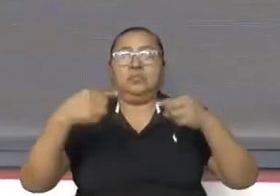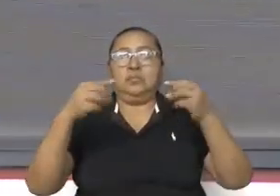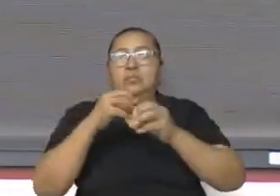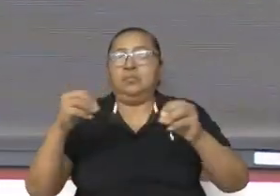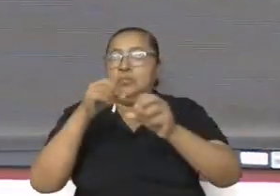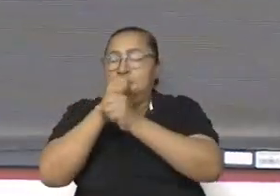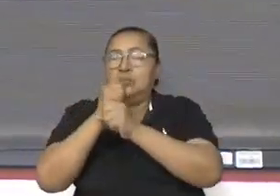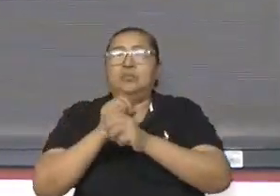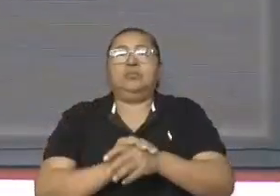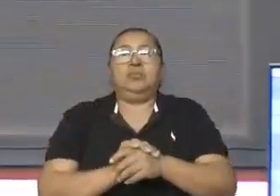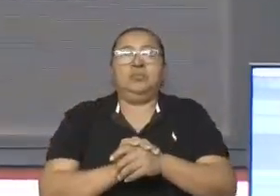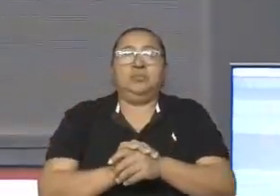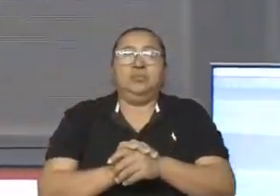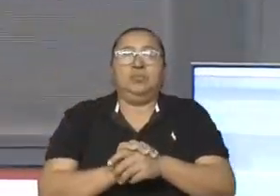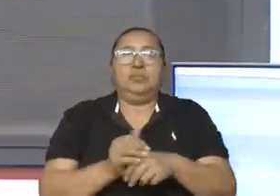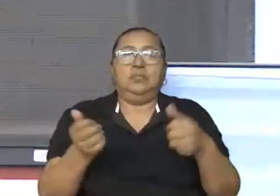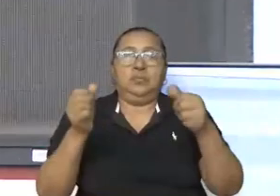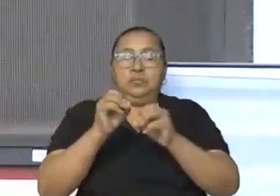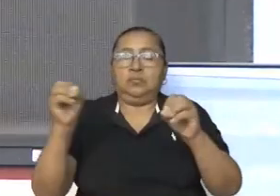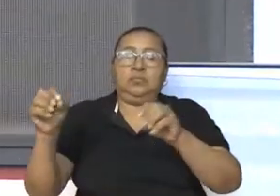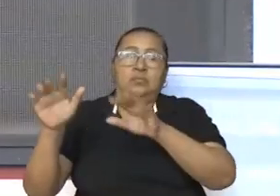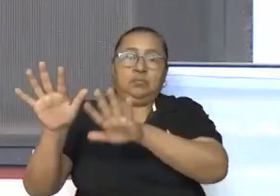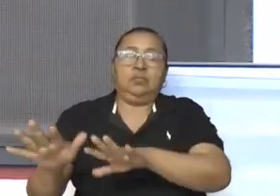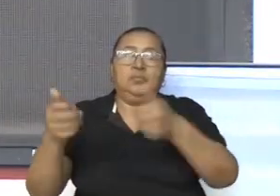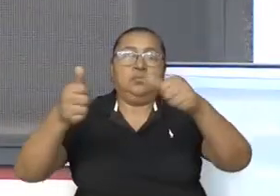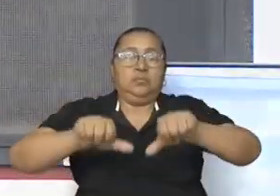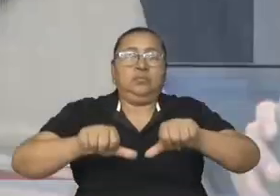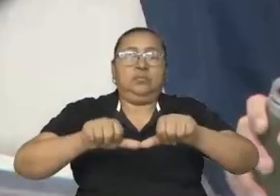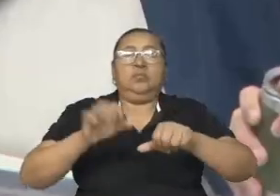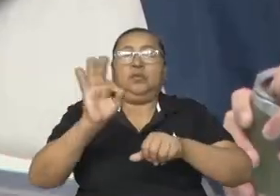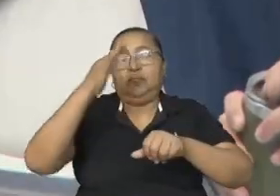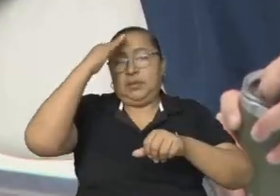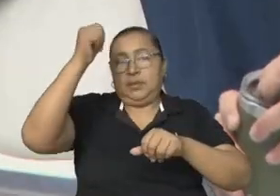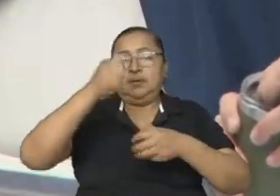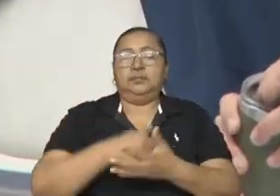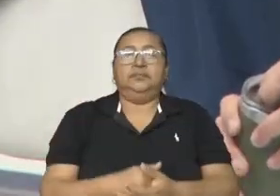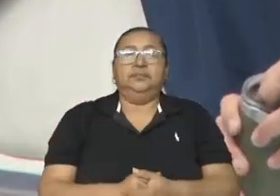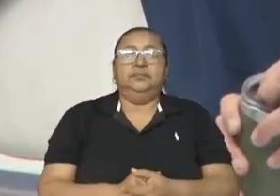contra, cero abstenciones, cero presentes. Se aprueba en lo general.